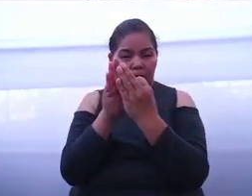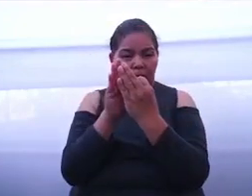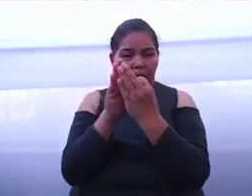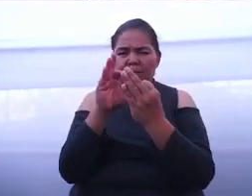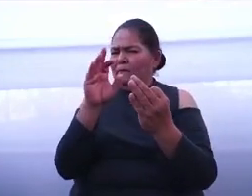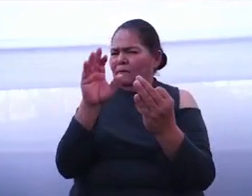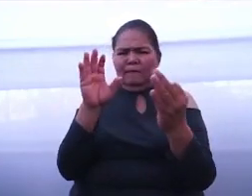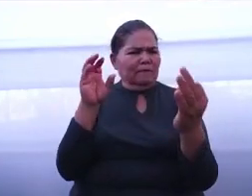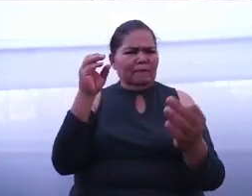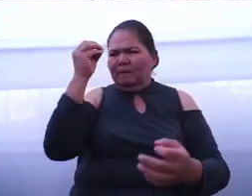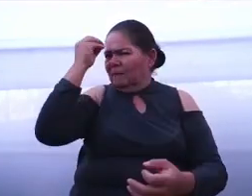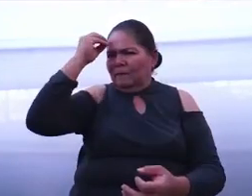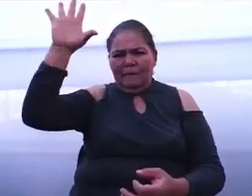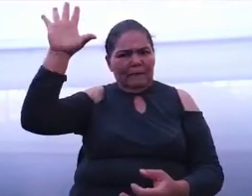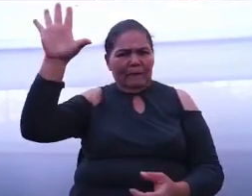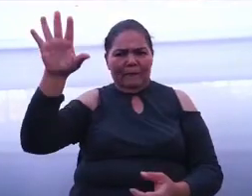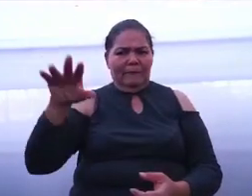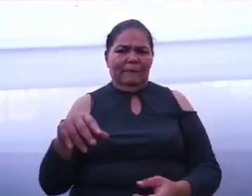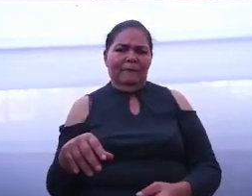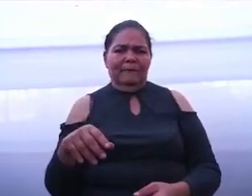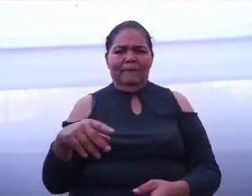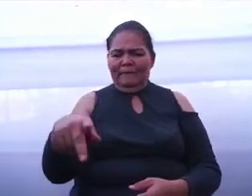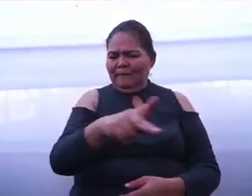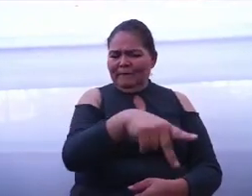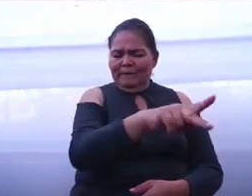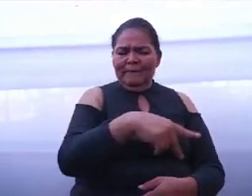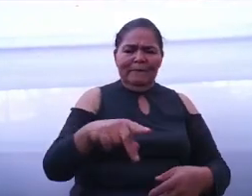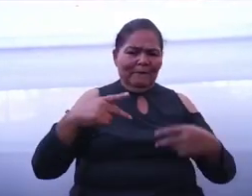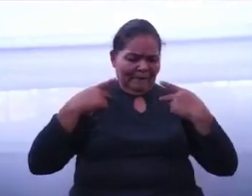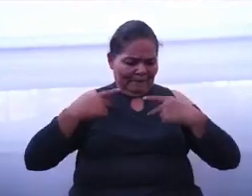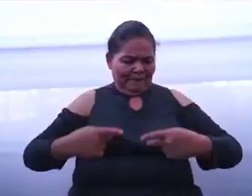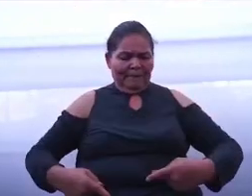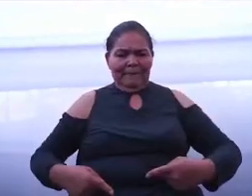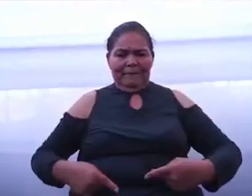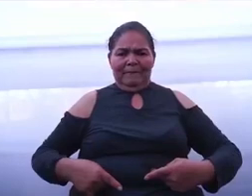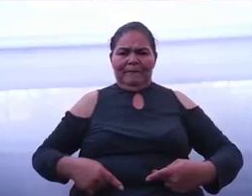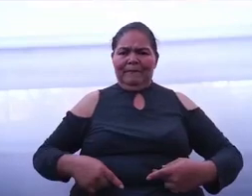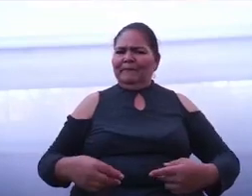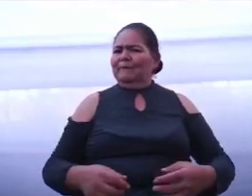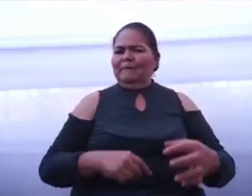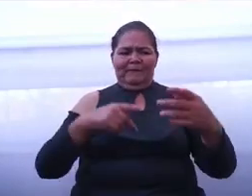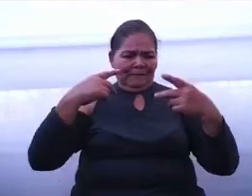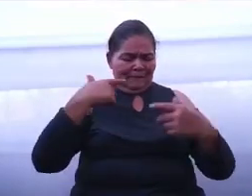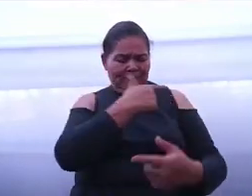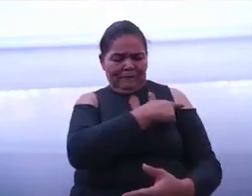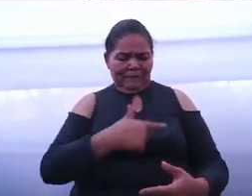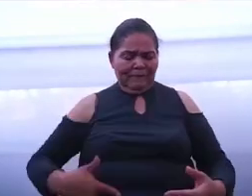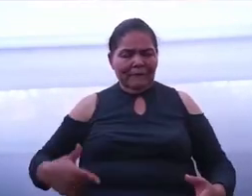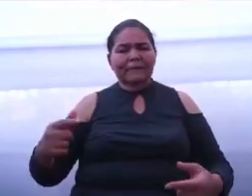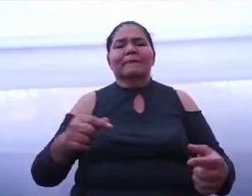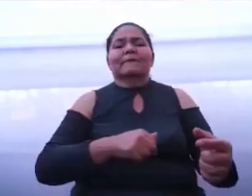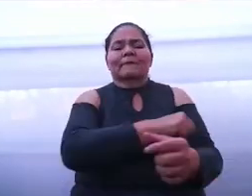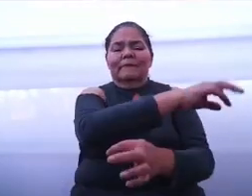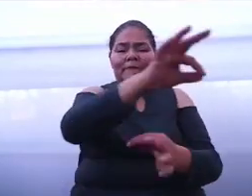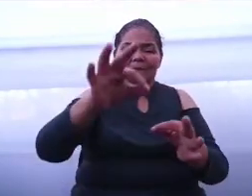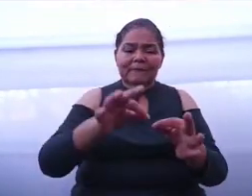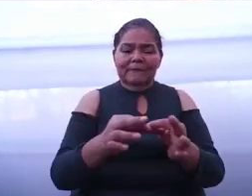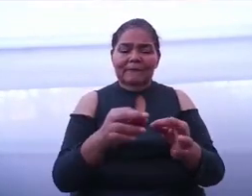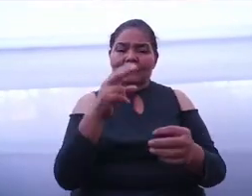de la gente y que gobierne para todos, no para unos cuantos. Segundo,